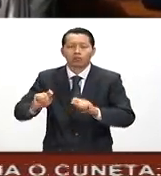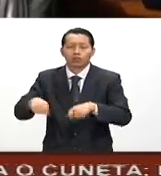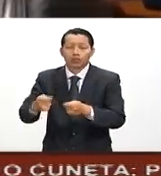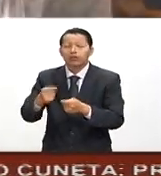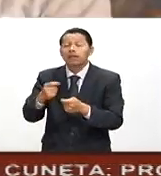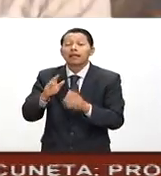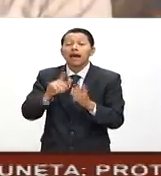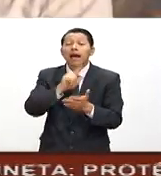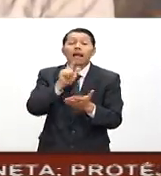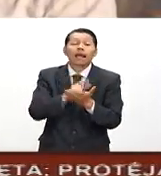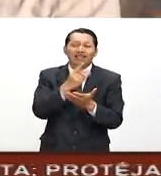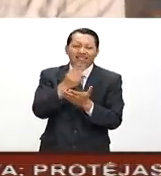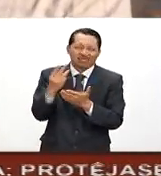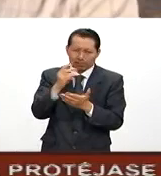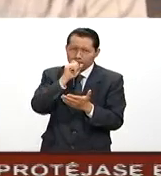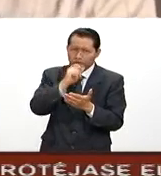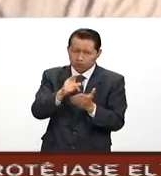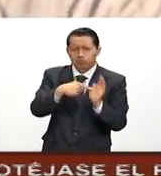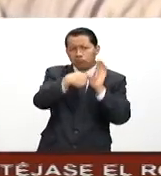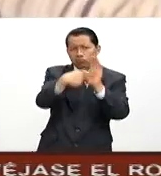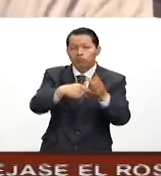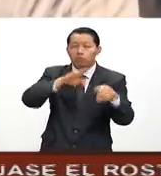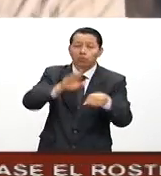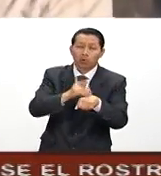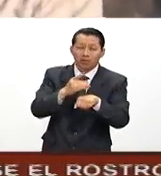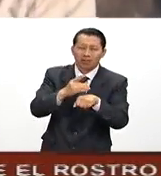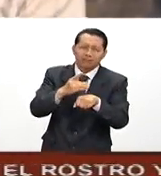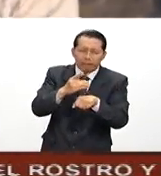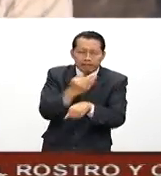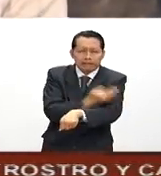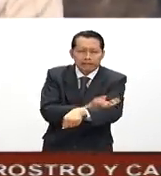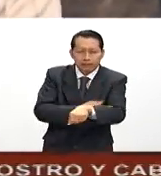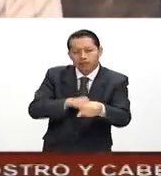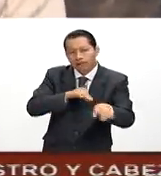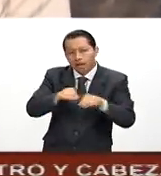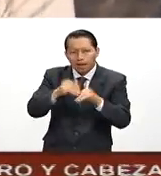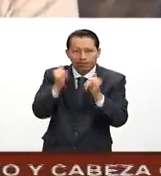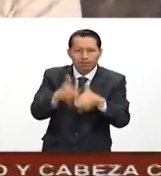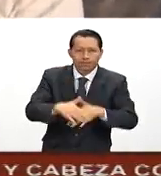3 de 3 hasta ahora porque estaba atareado con algunos asuntos.